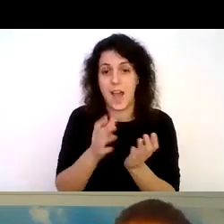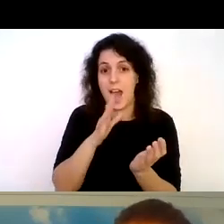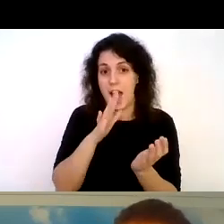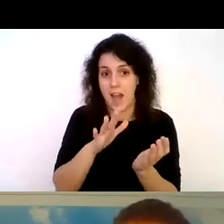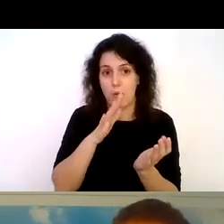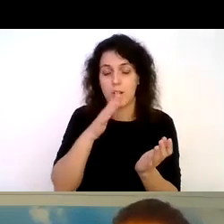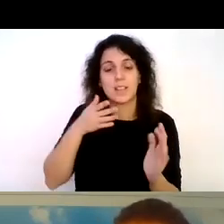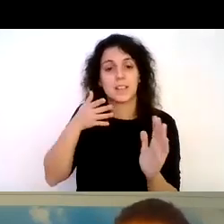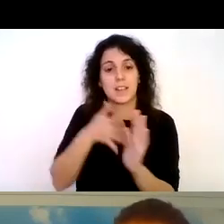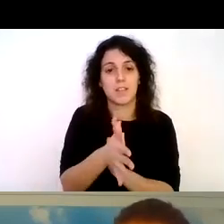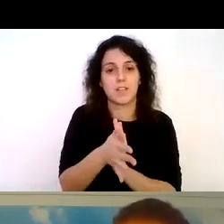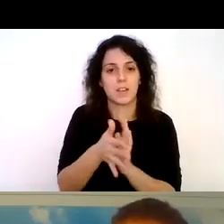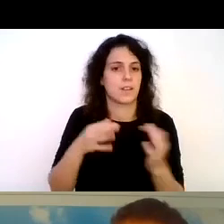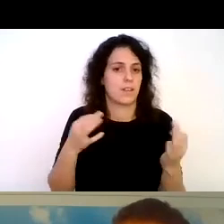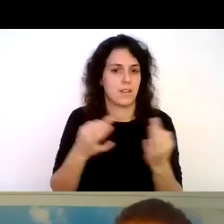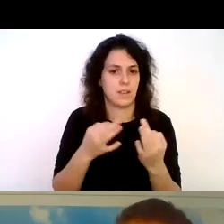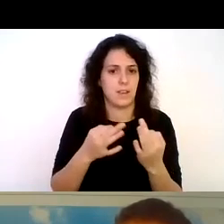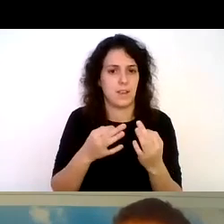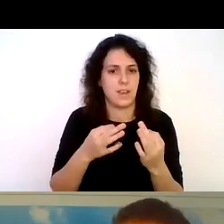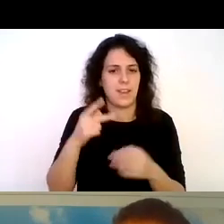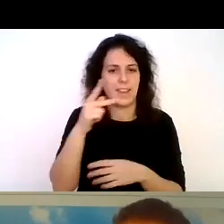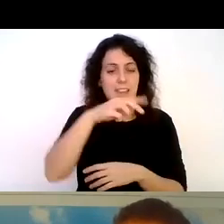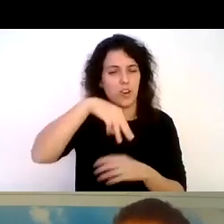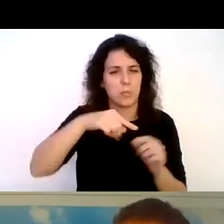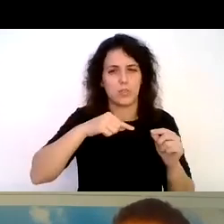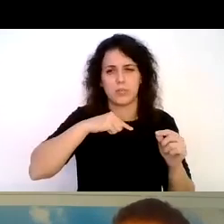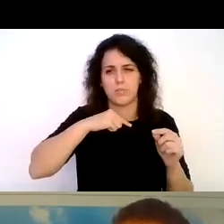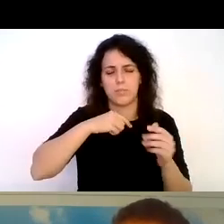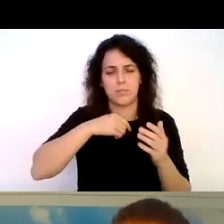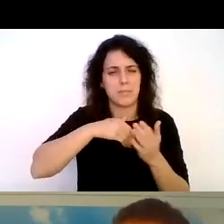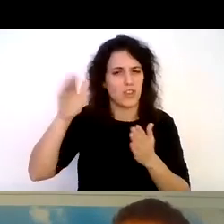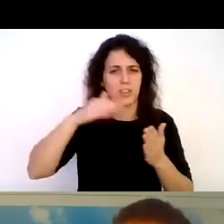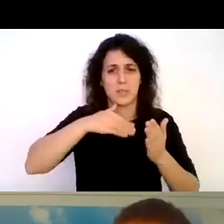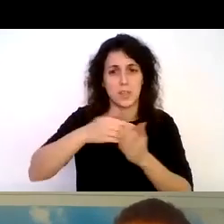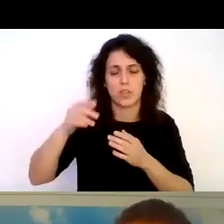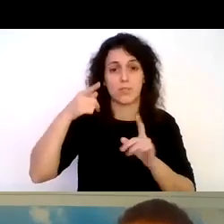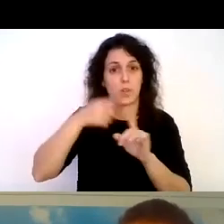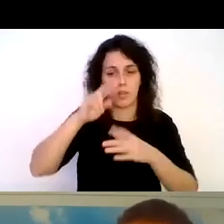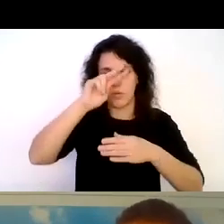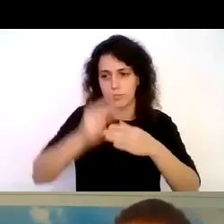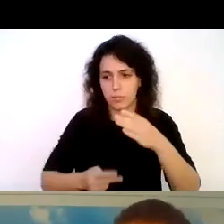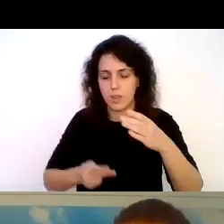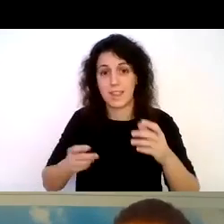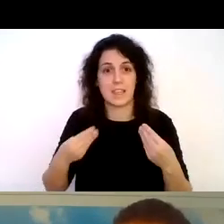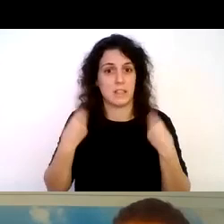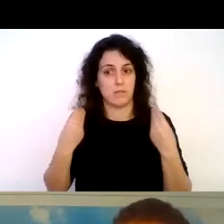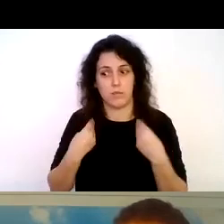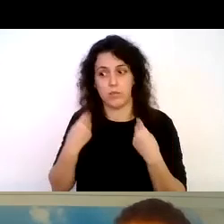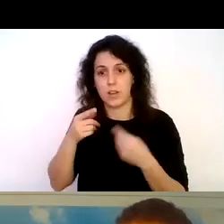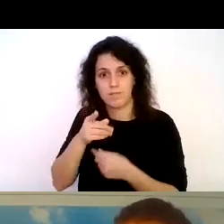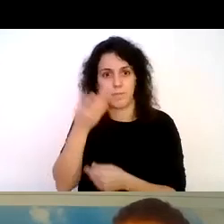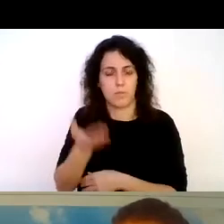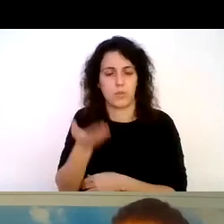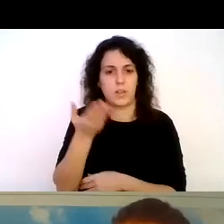la cantidad de kilómetros y kilómetros buceables que tenemos para disfrutar es muy importante